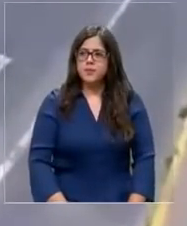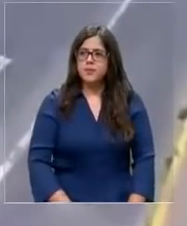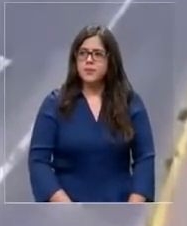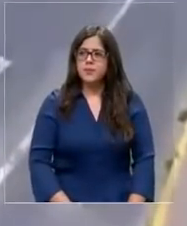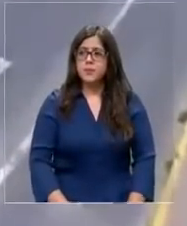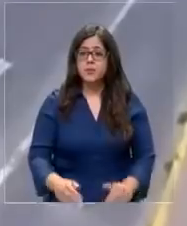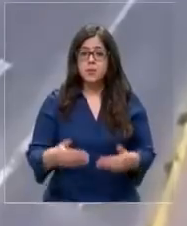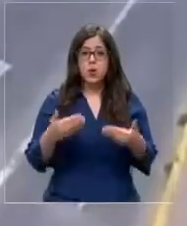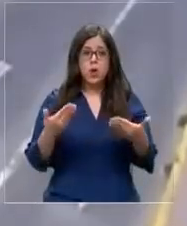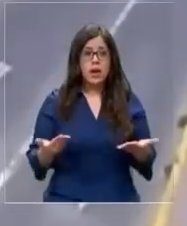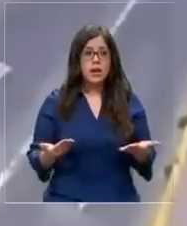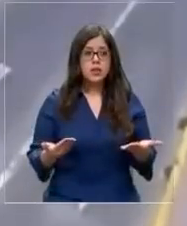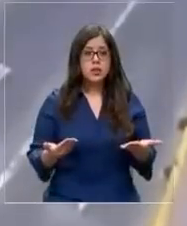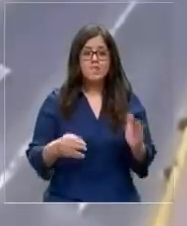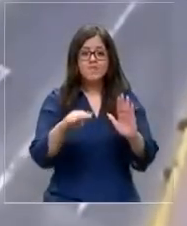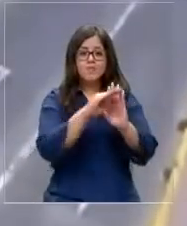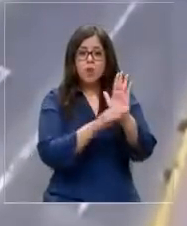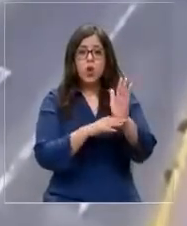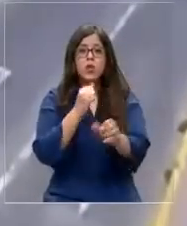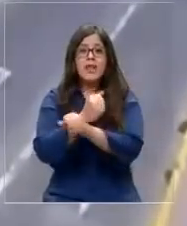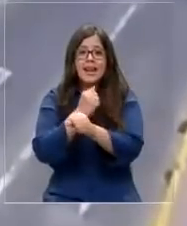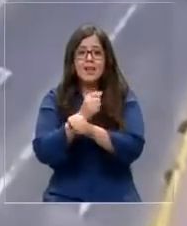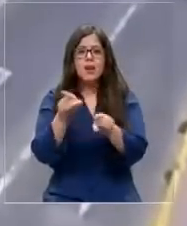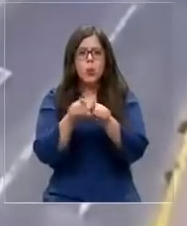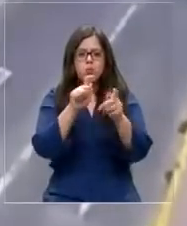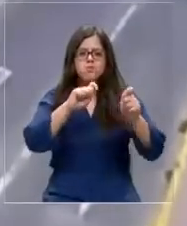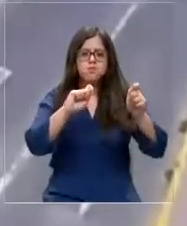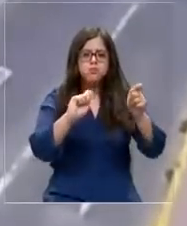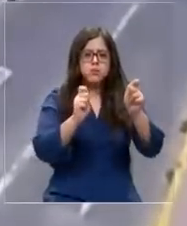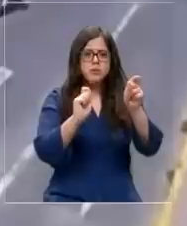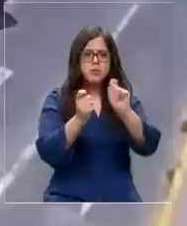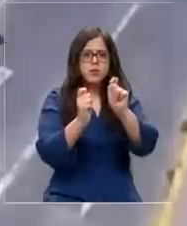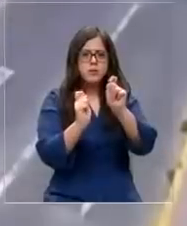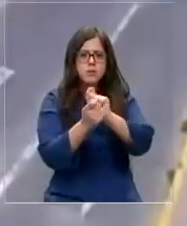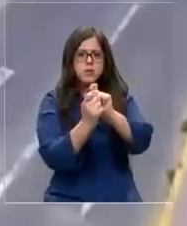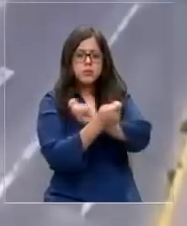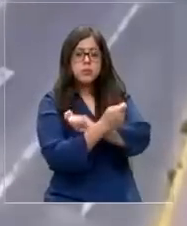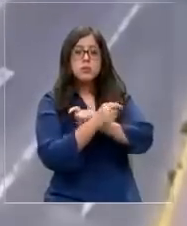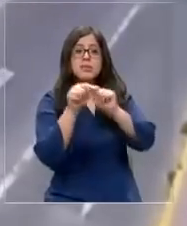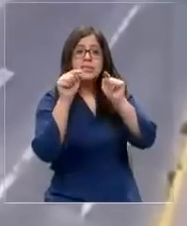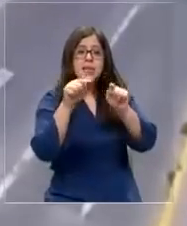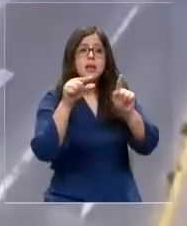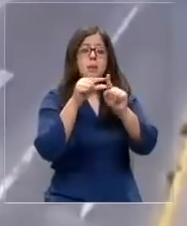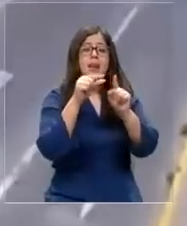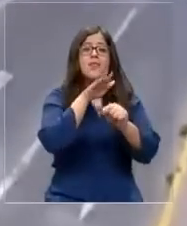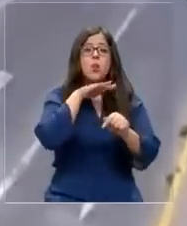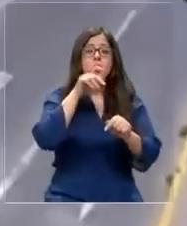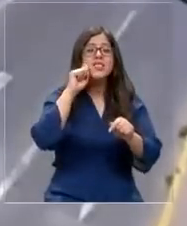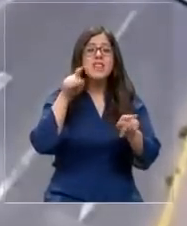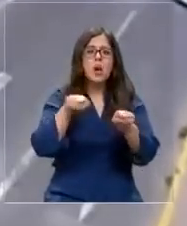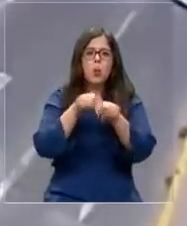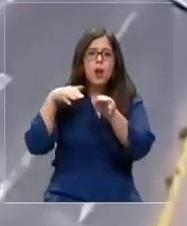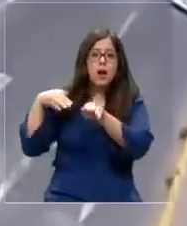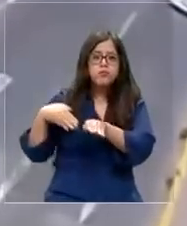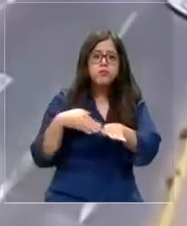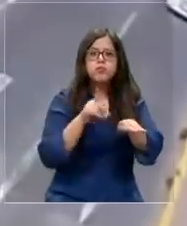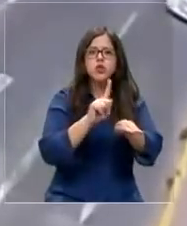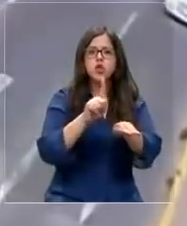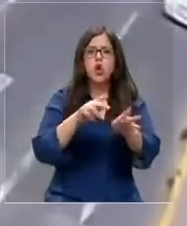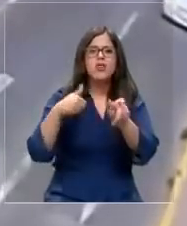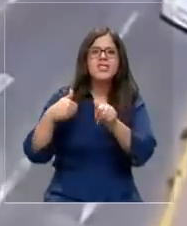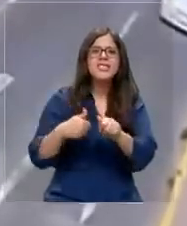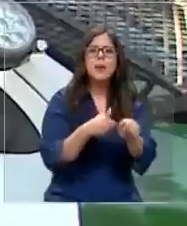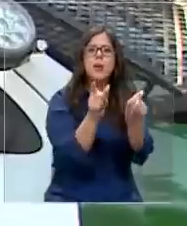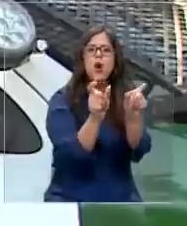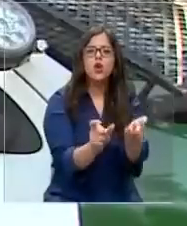Por ello, los protocolos de Carabineros han ido evolucionando. De hecho, la palabra utilizada ya no es persecución, sino seguimiento